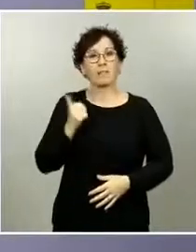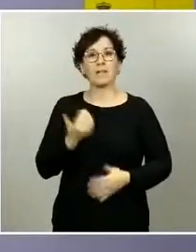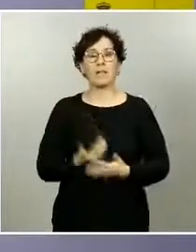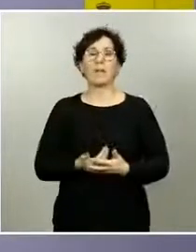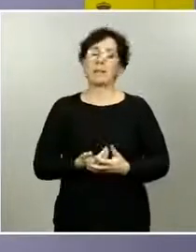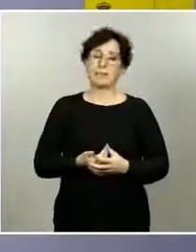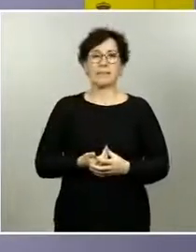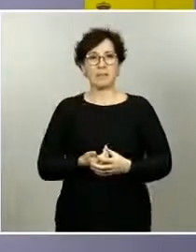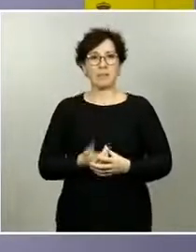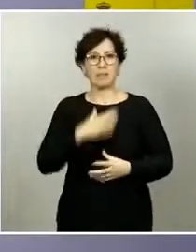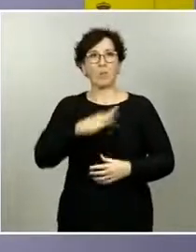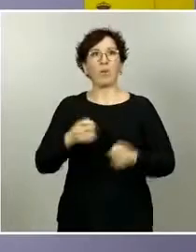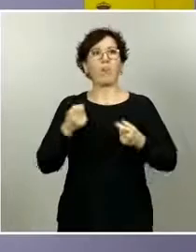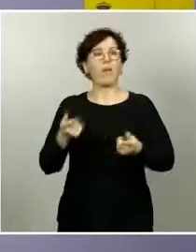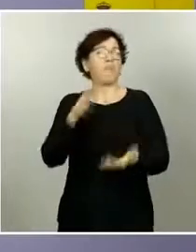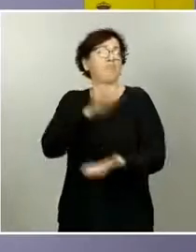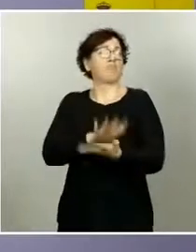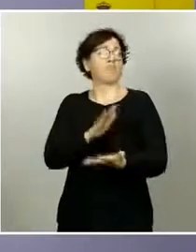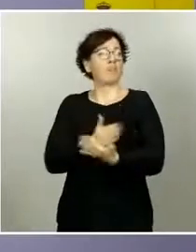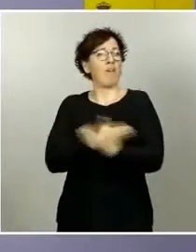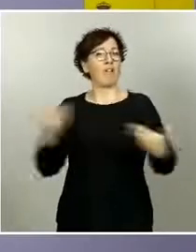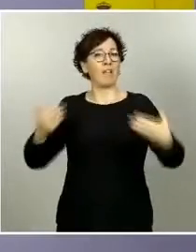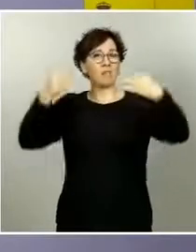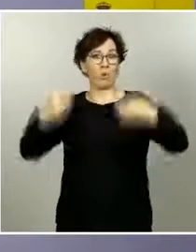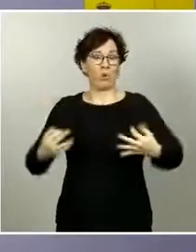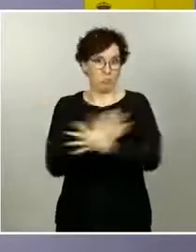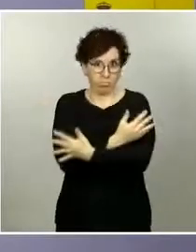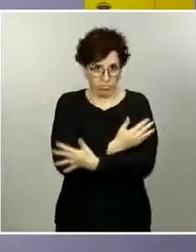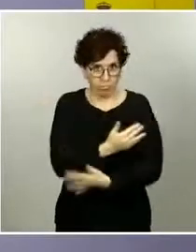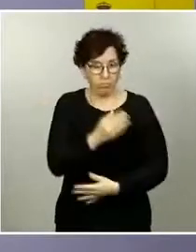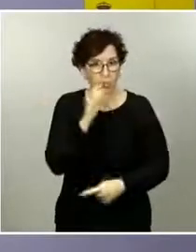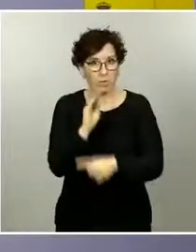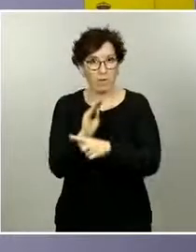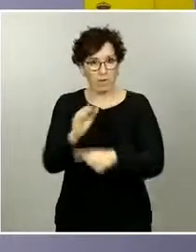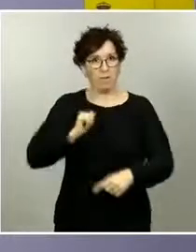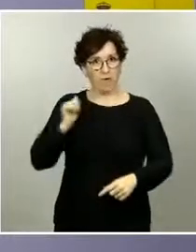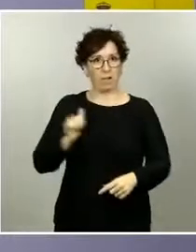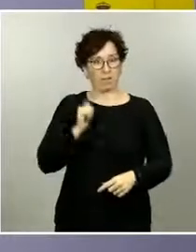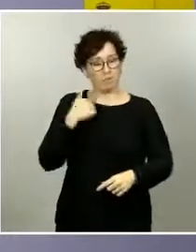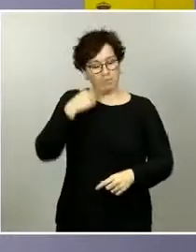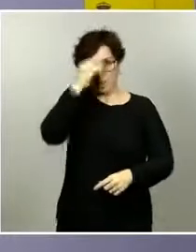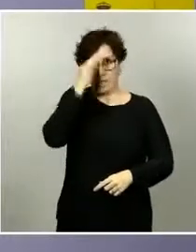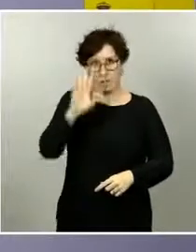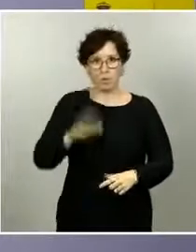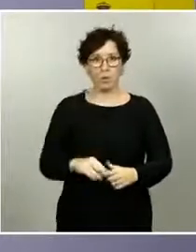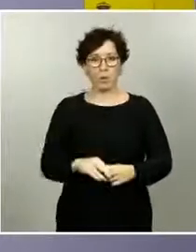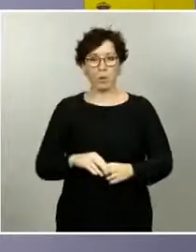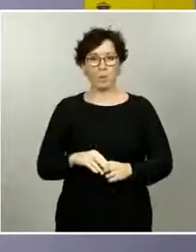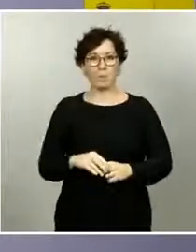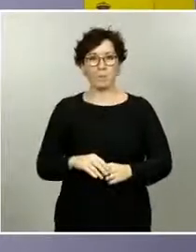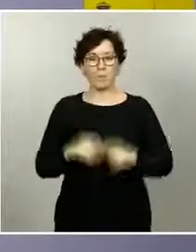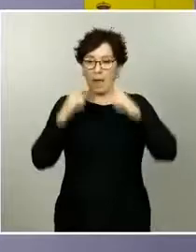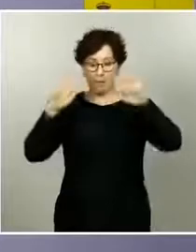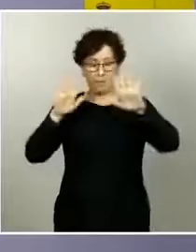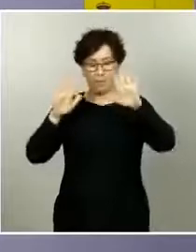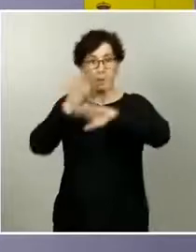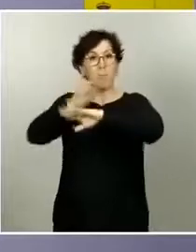dar una falsa sensación de seguridad? Yo creo que puede dar una falsa sensación de seguridad. Primero,